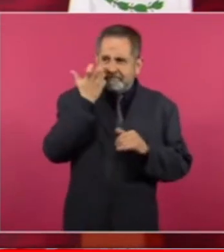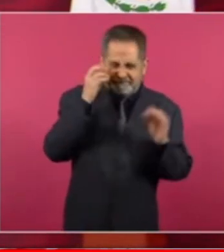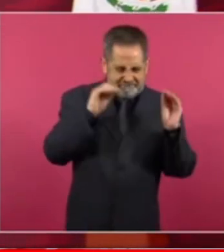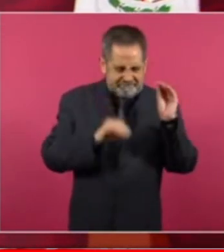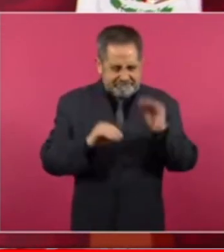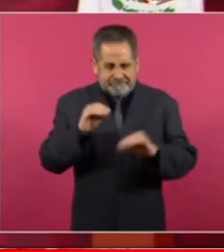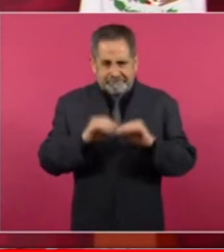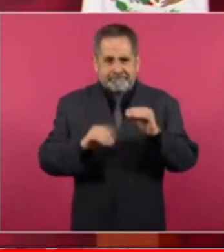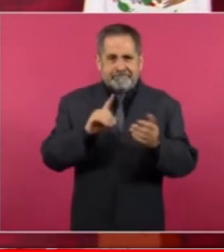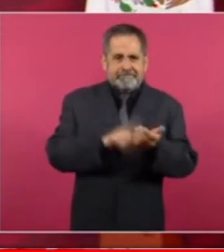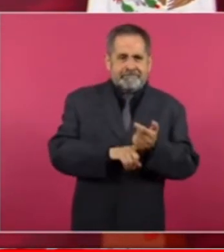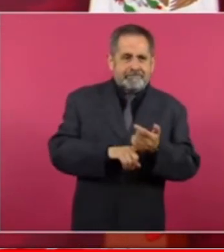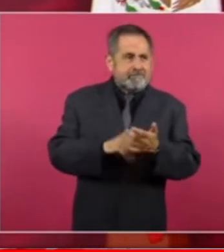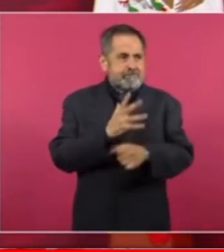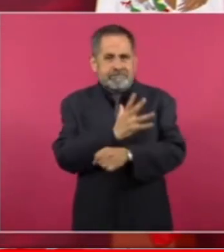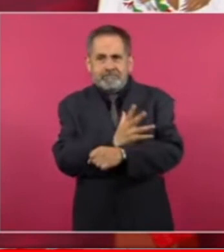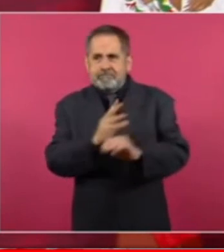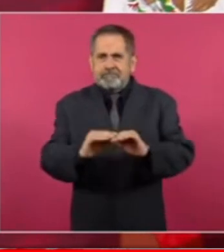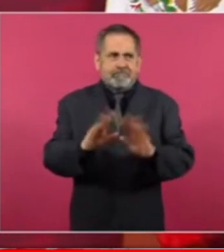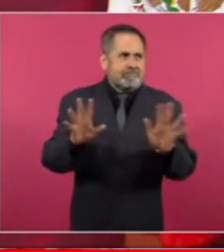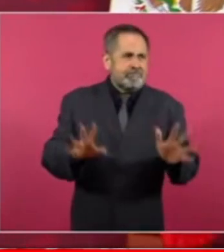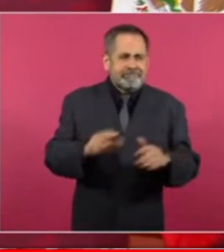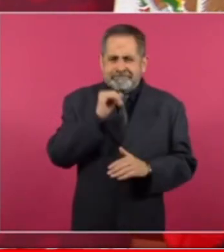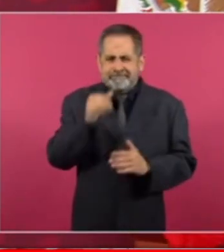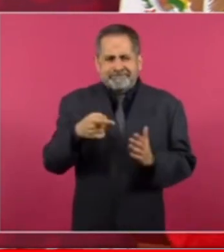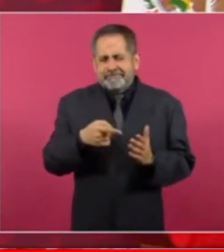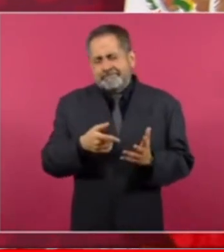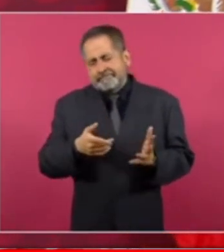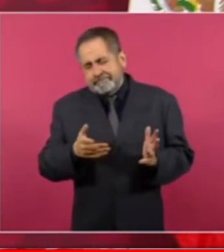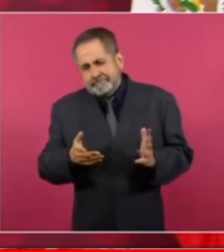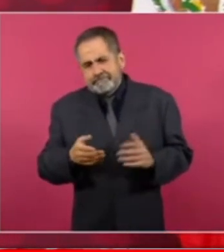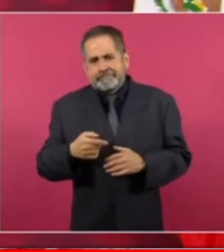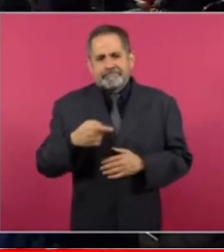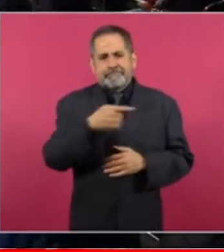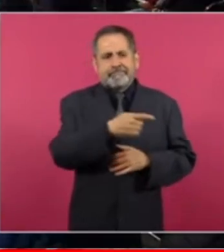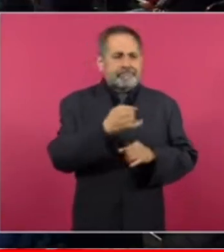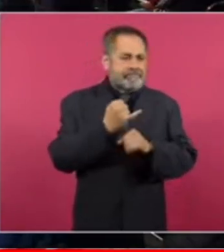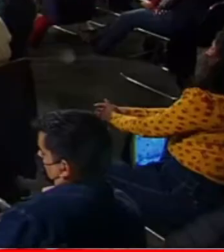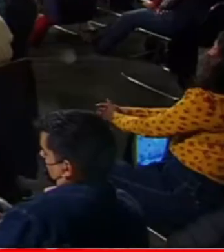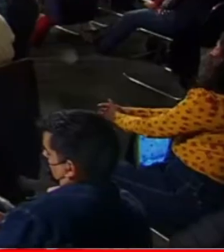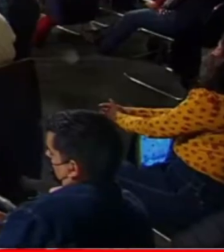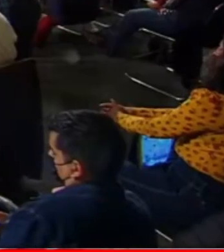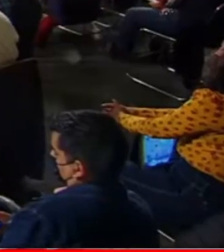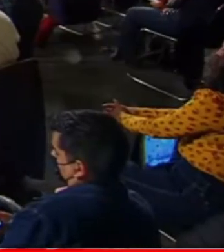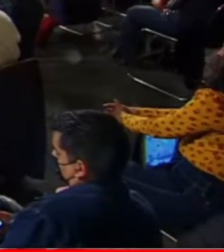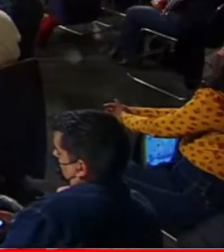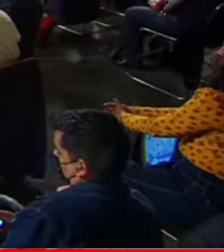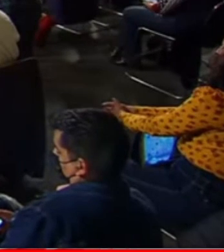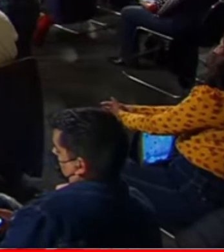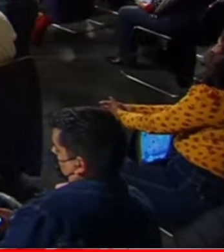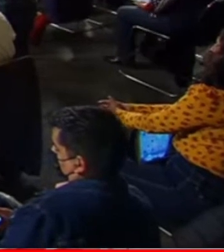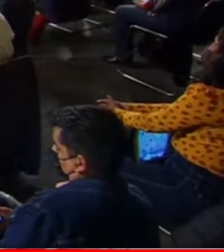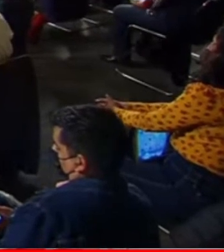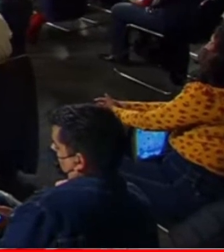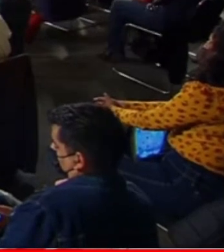y con la falta de transparencia en los que manejan las redes los dueños de